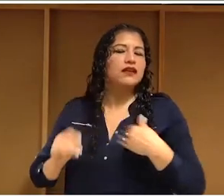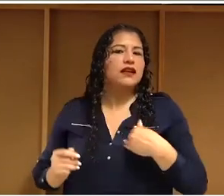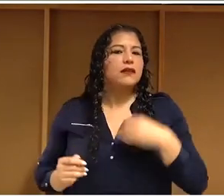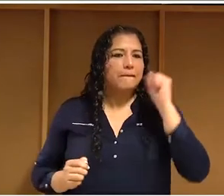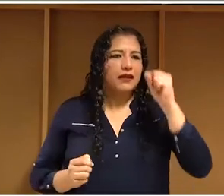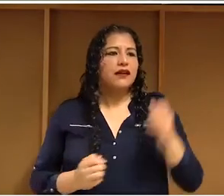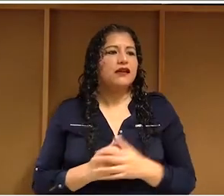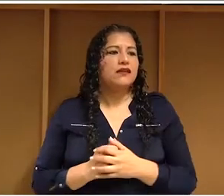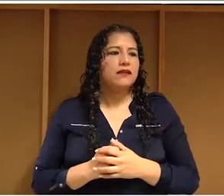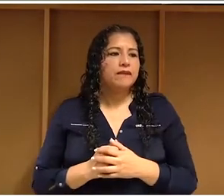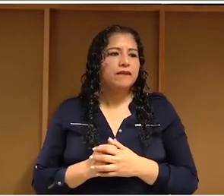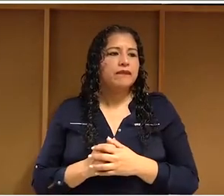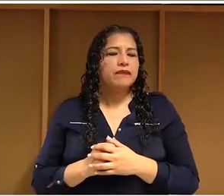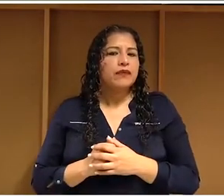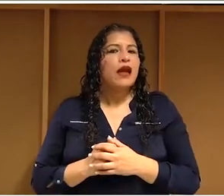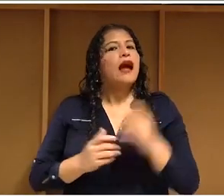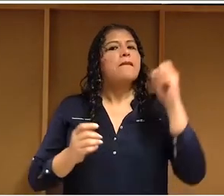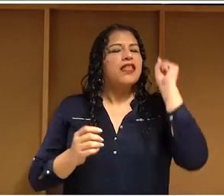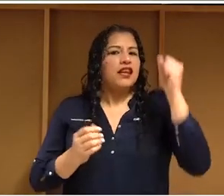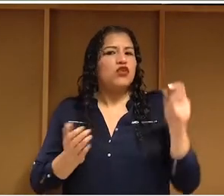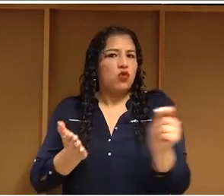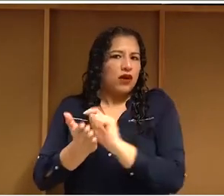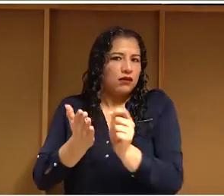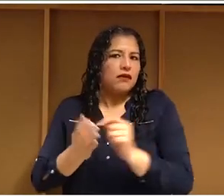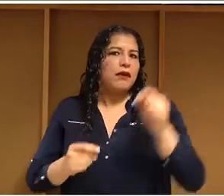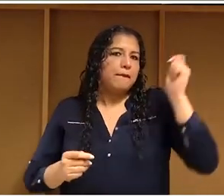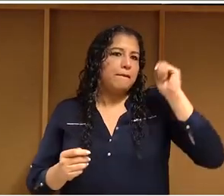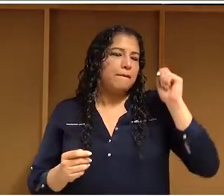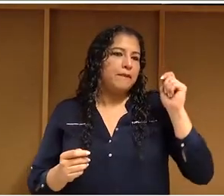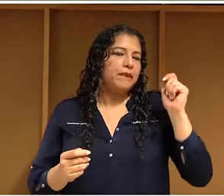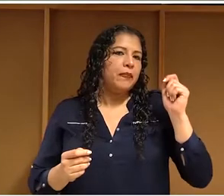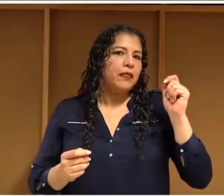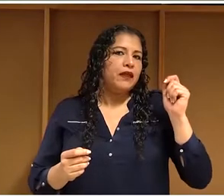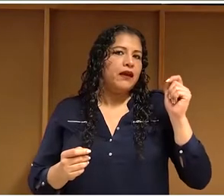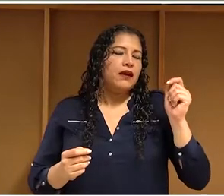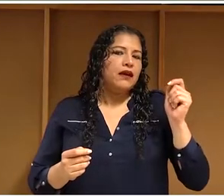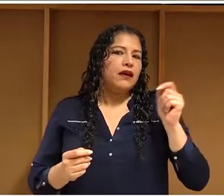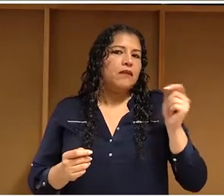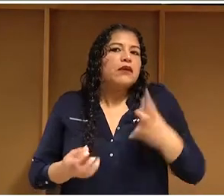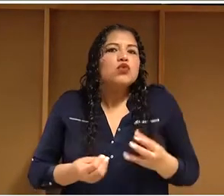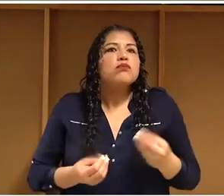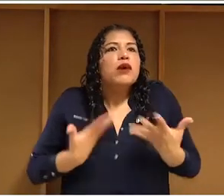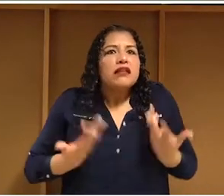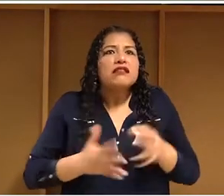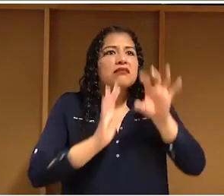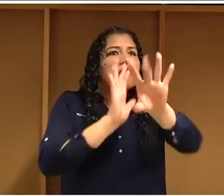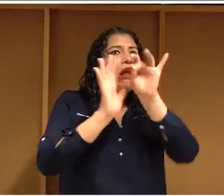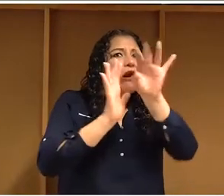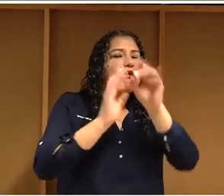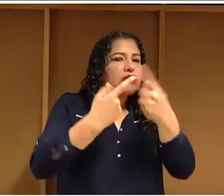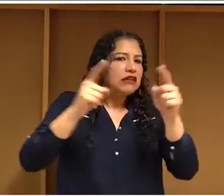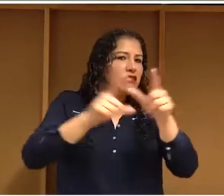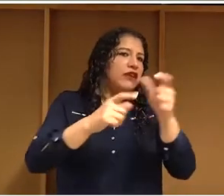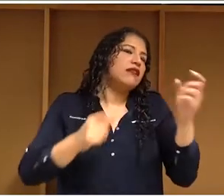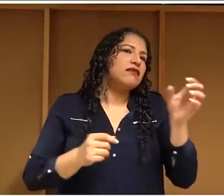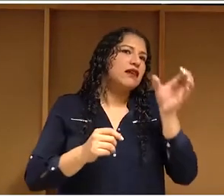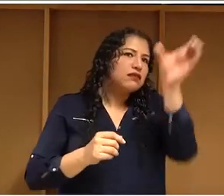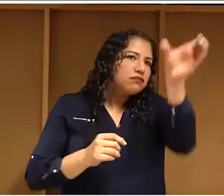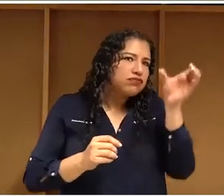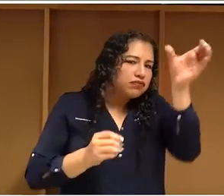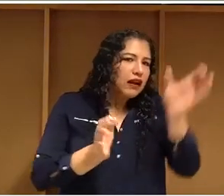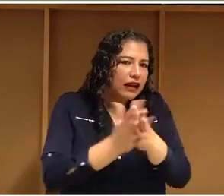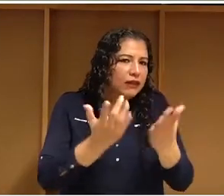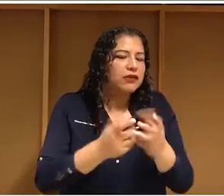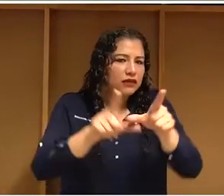libro o una película no lo puedes prestar a nadie, reconoce que como excepción lo puedes prestar en el contexto de una biblioteca, porque reconoce que si